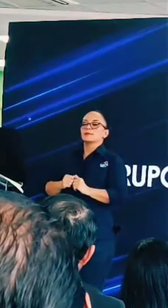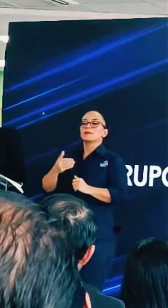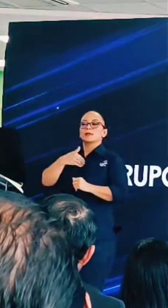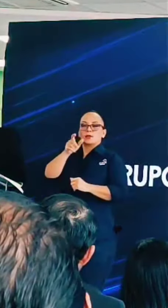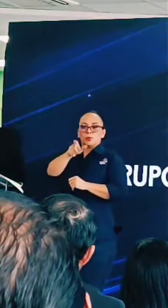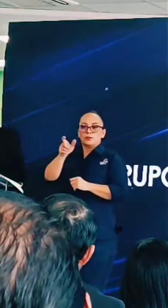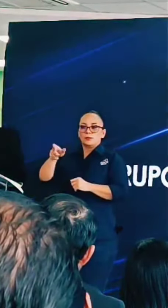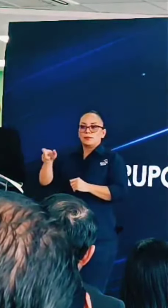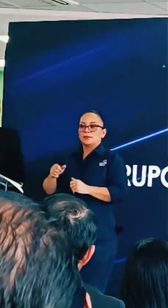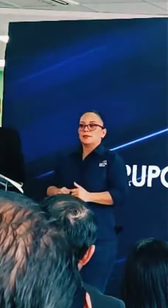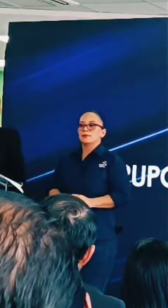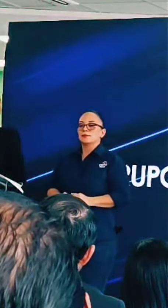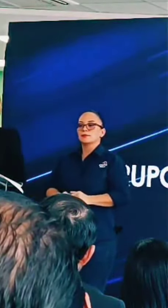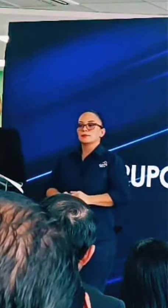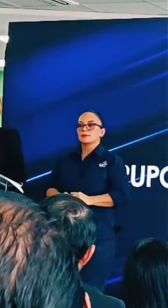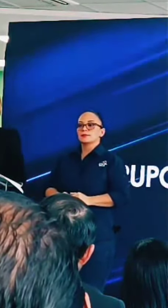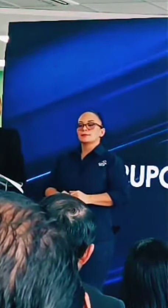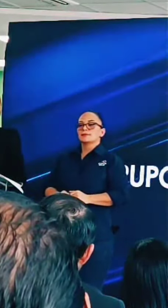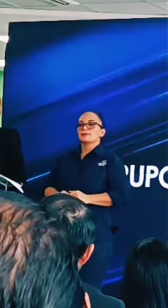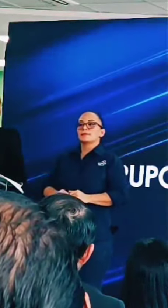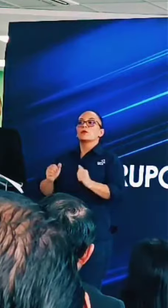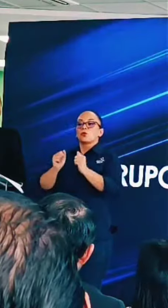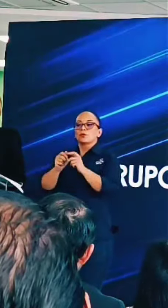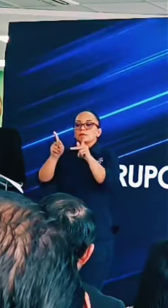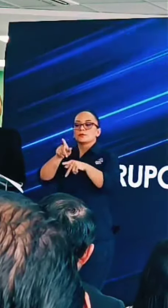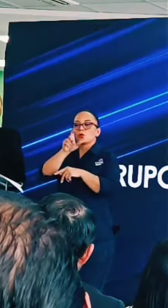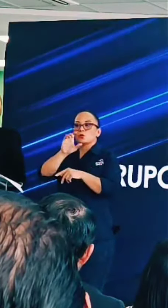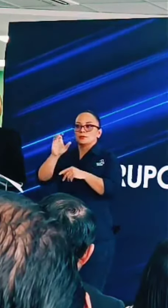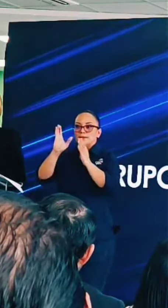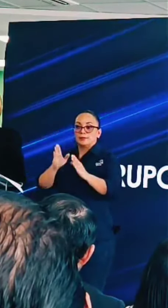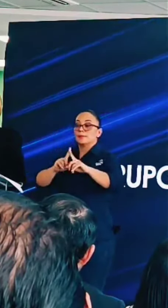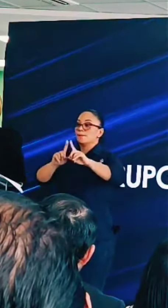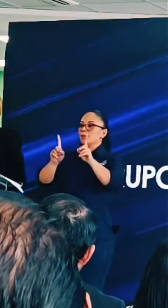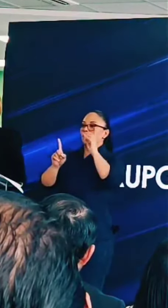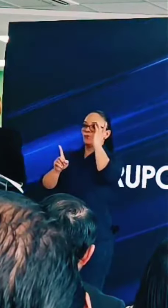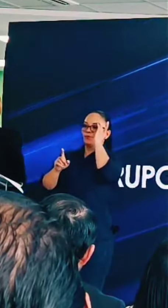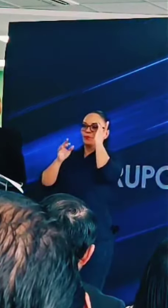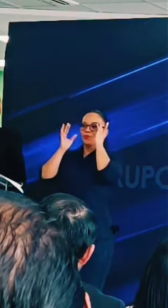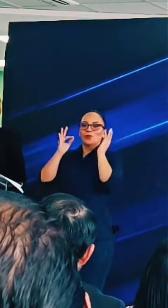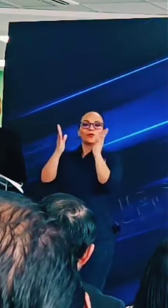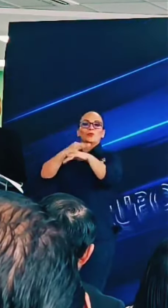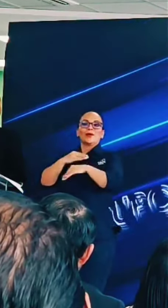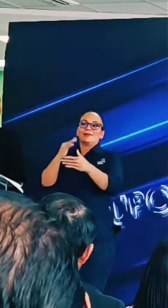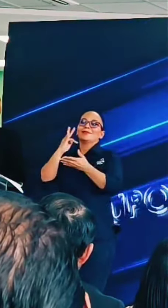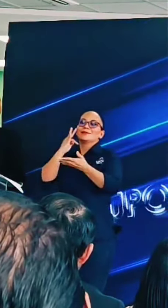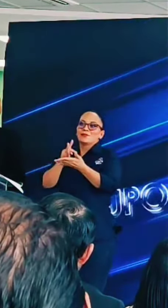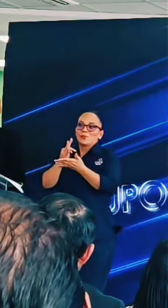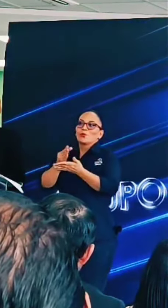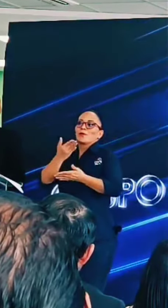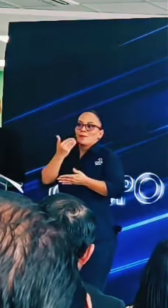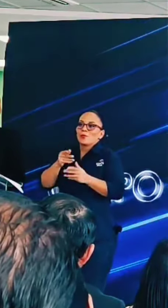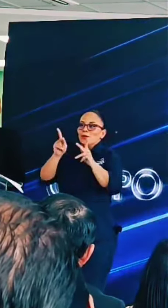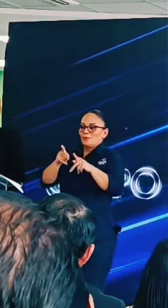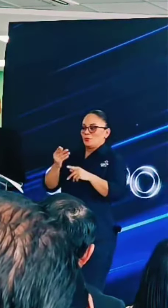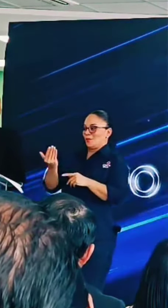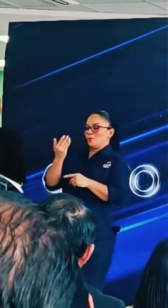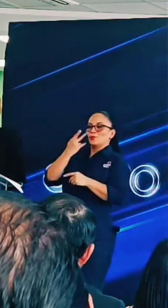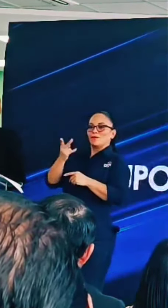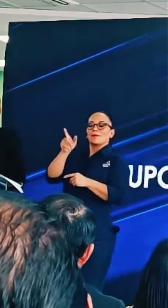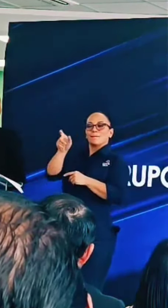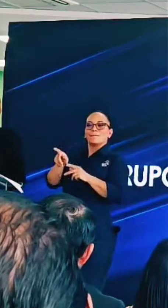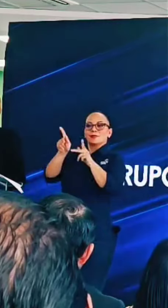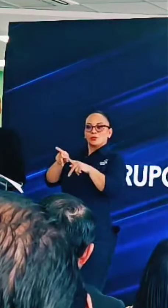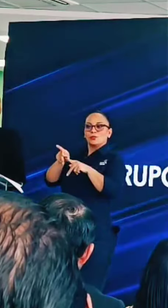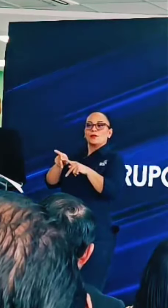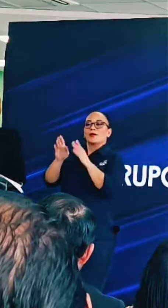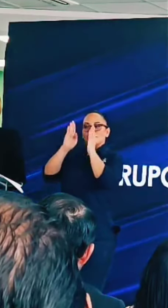los pacientes, con el costavicense. Sin embargo, yo creo que no hay testimonio más valioso que el que acabamos de ver de un paciente